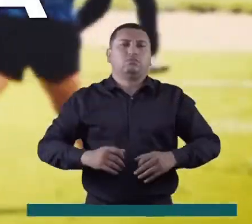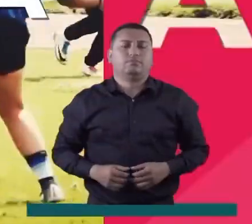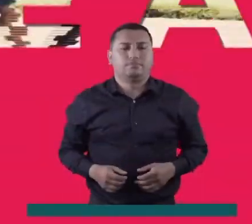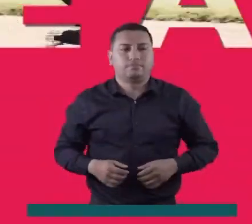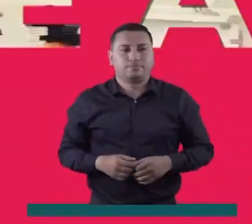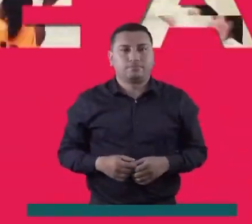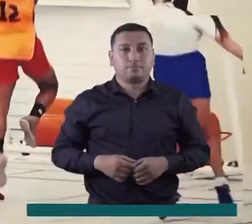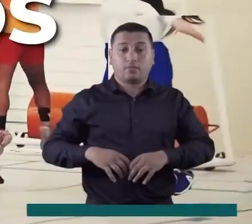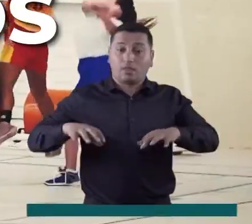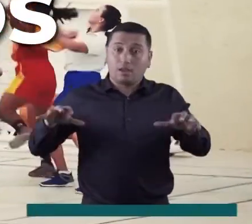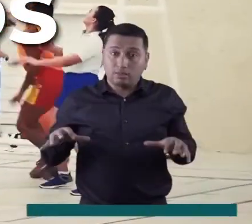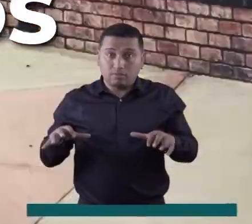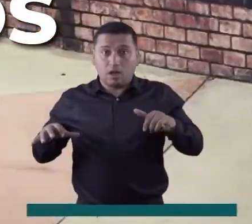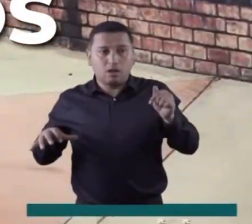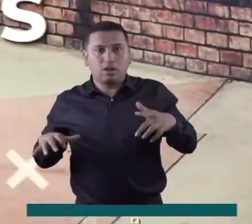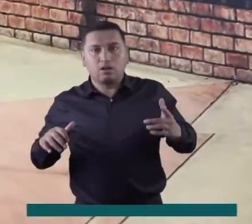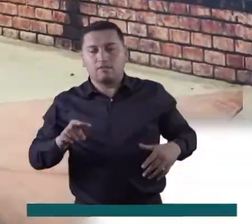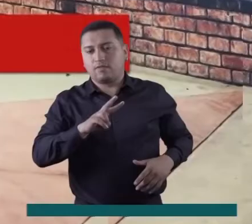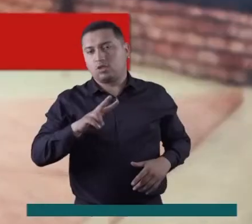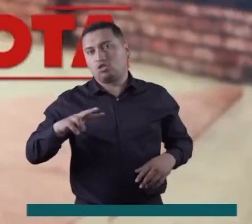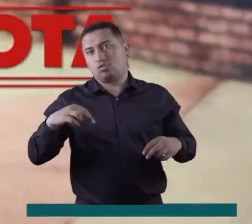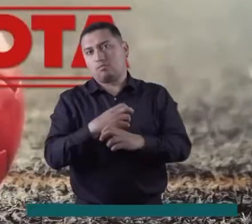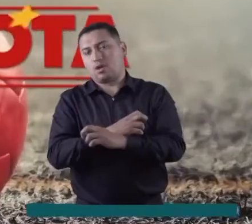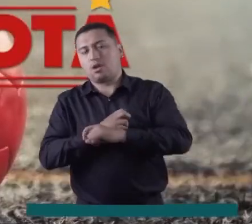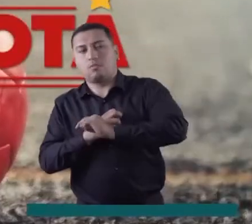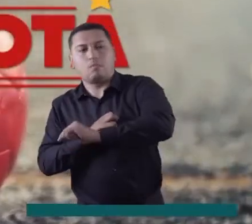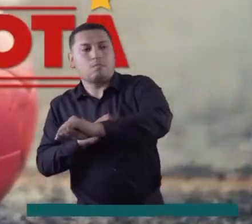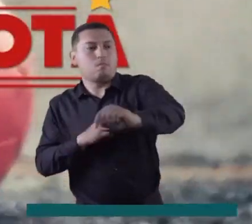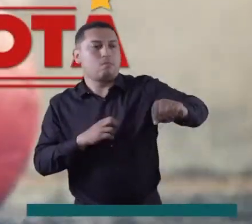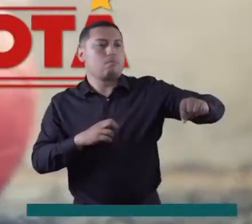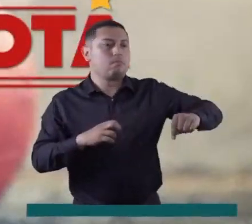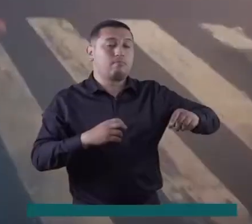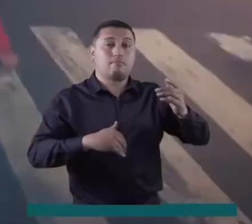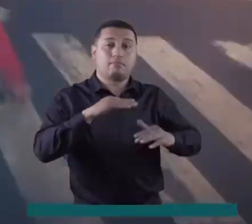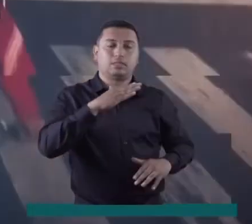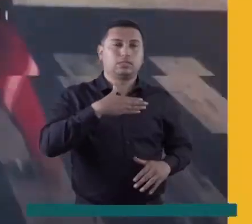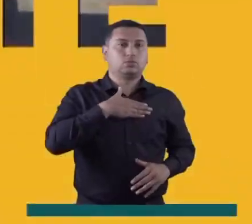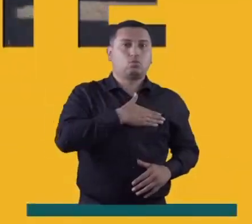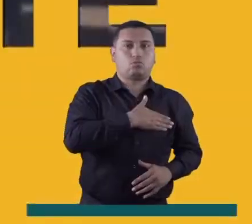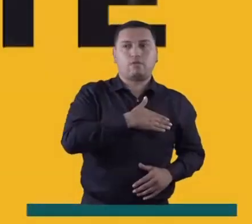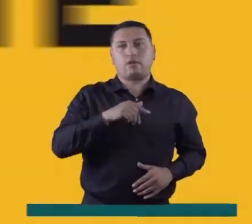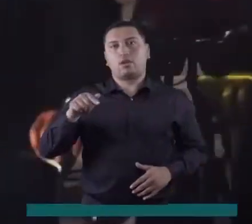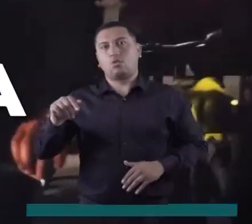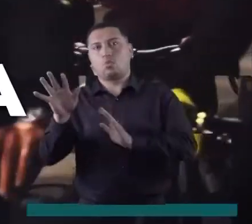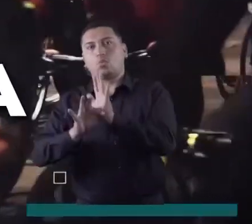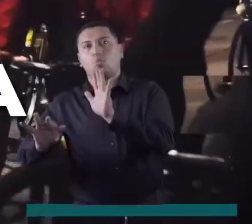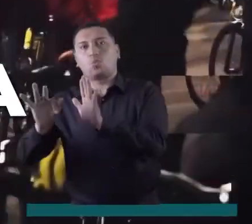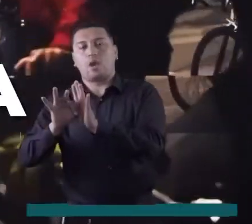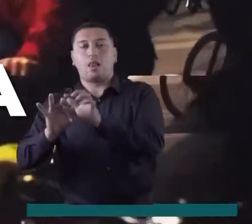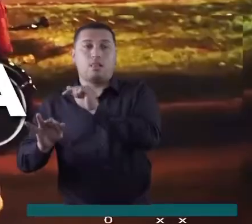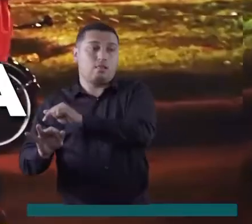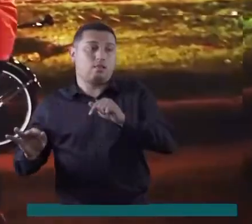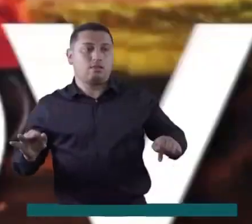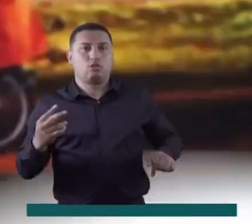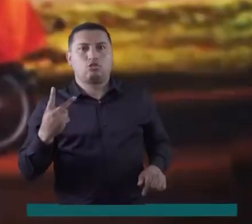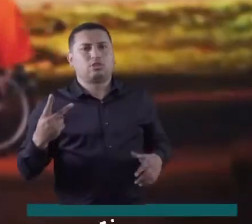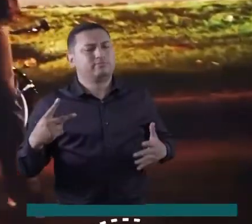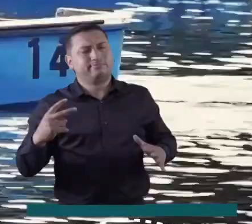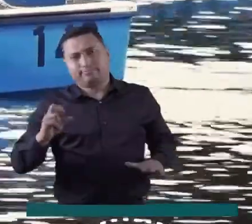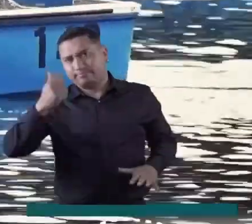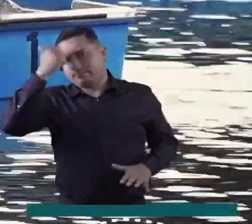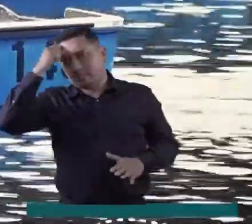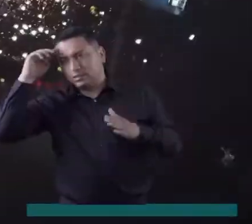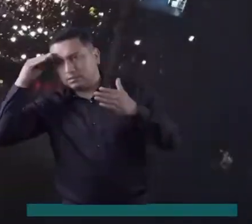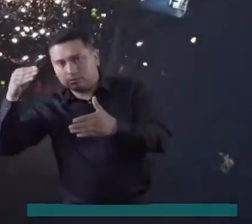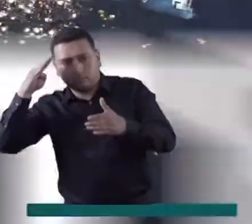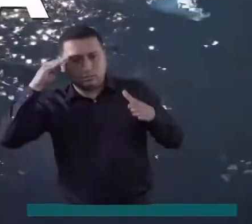Aunque hay actividades en 22 parques, el Parque Metropolitano Simón Bolívar y el Parque Tunal son los principales escenarios de este festival